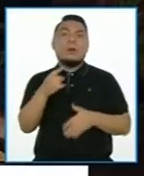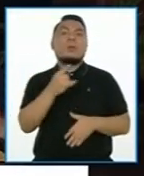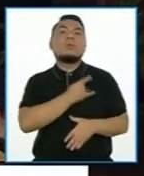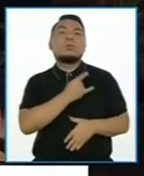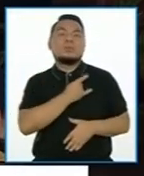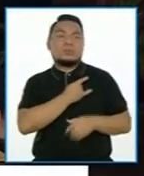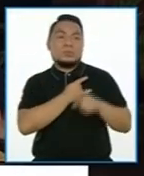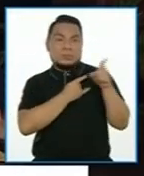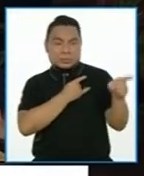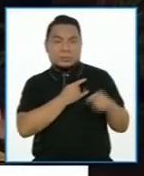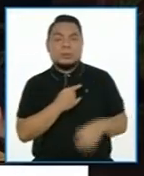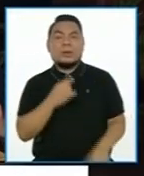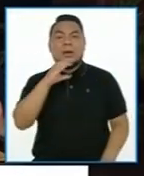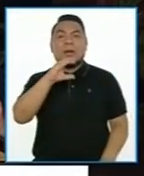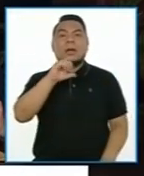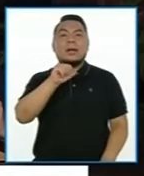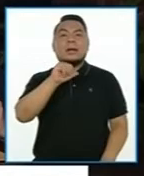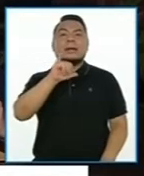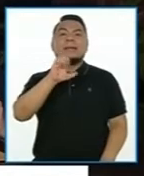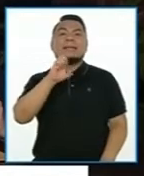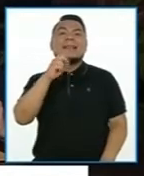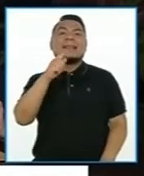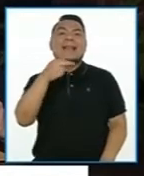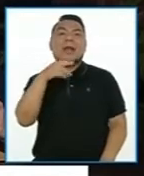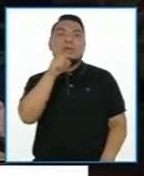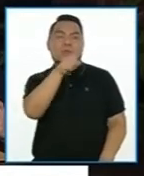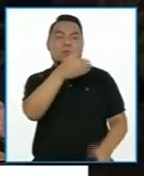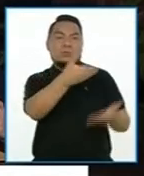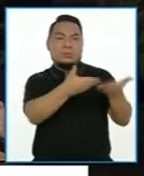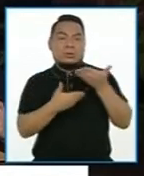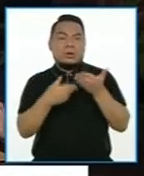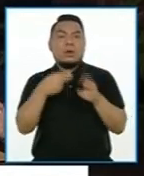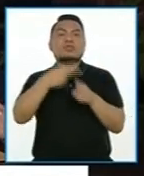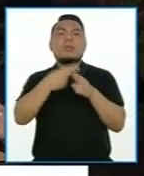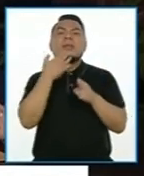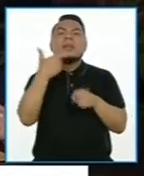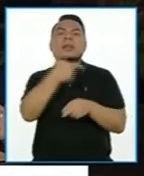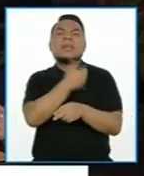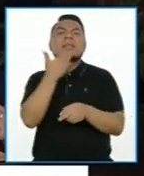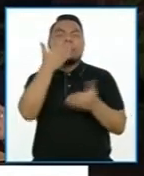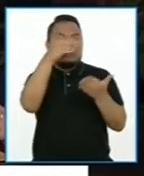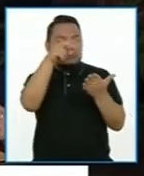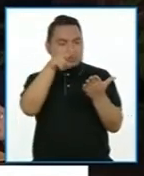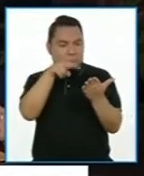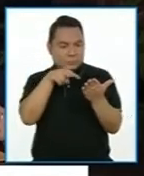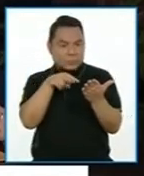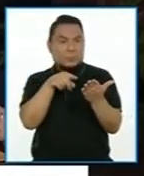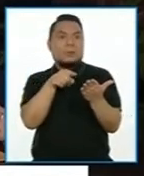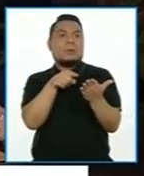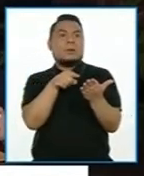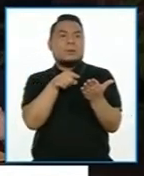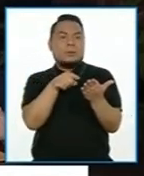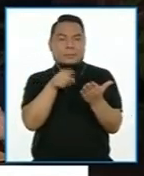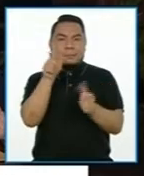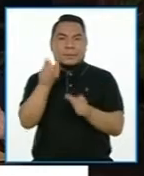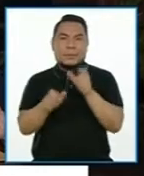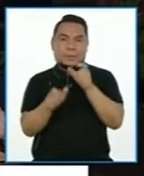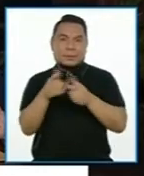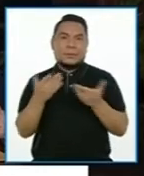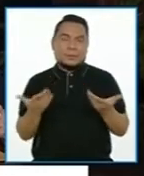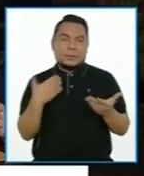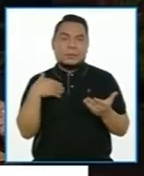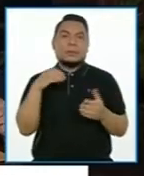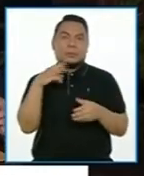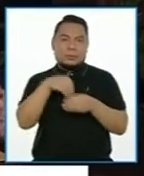Universidad Peruana Cayetano Heredia al ente regulador, se encuentren personas que han formado